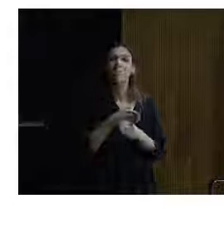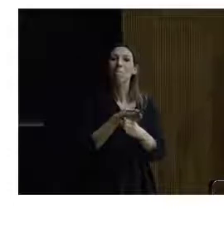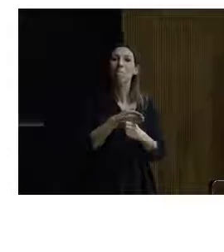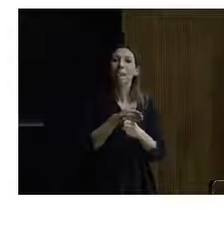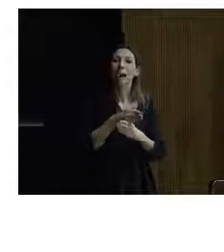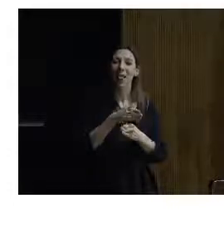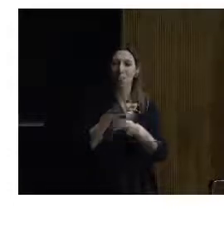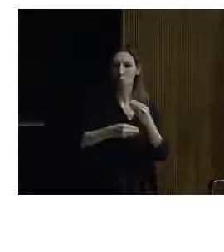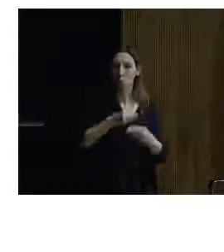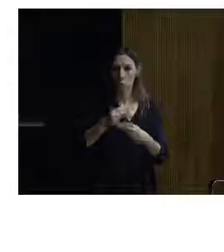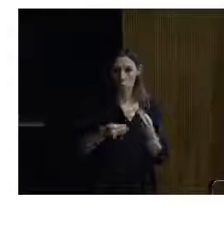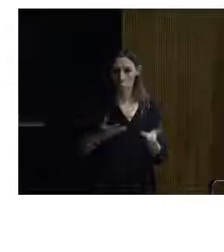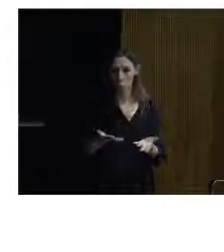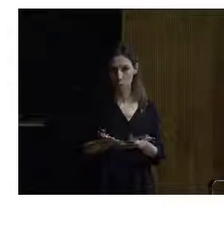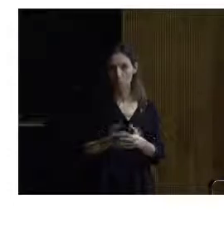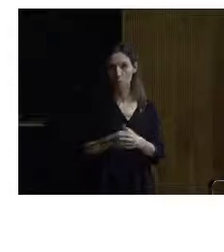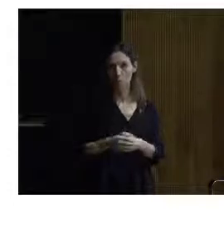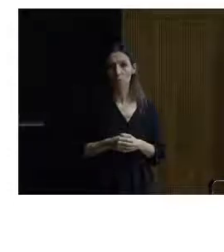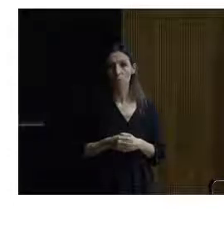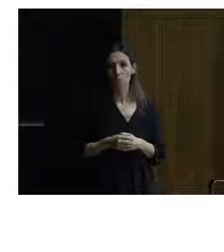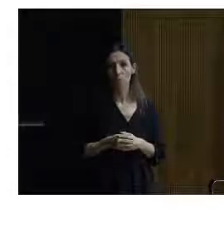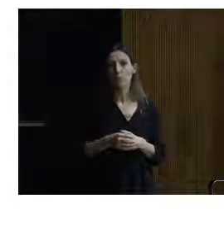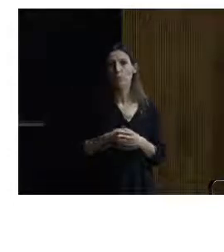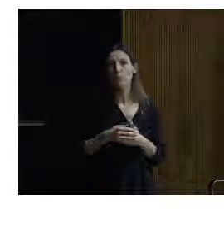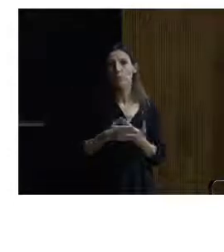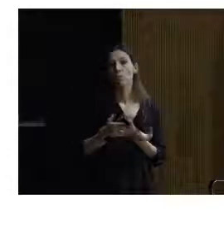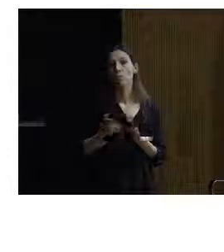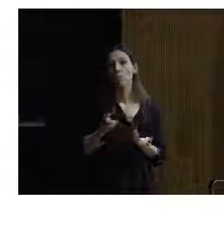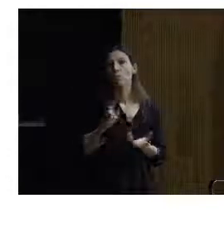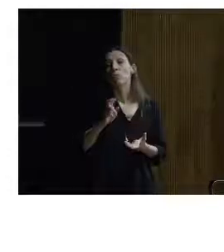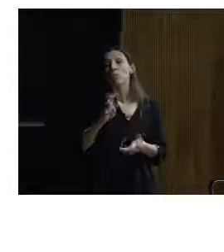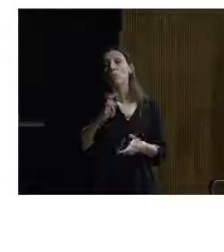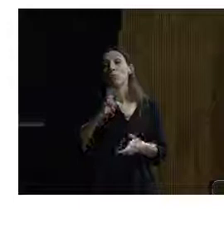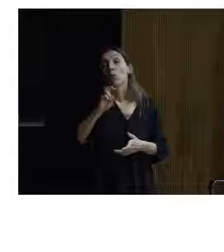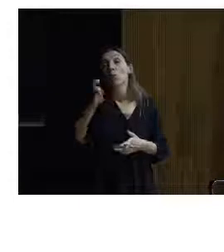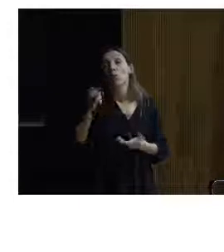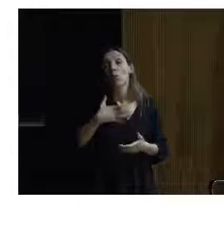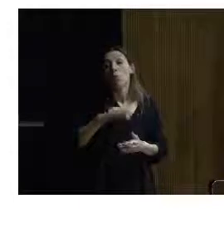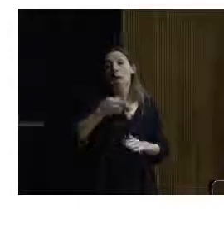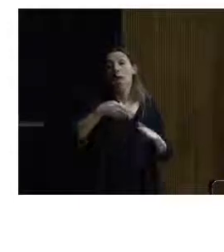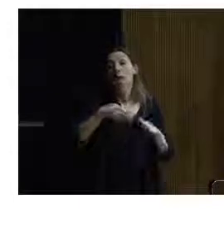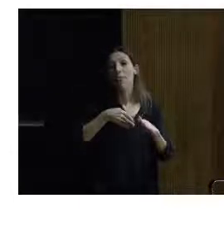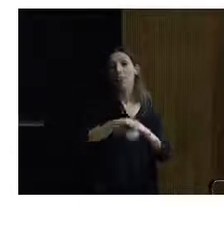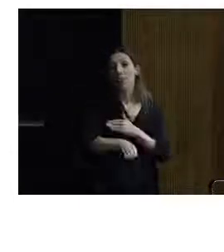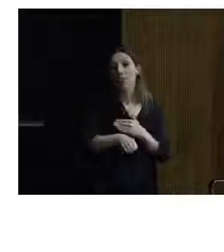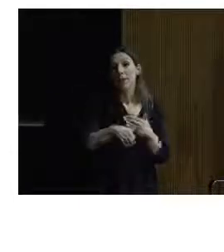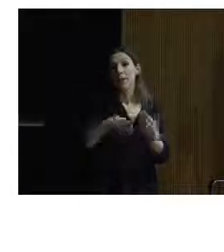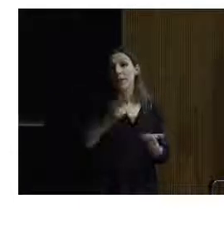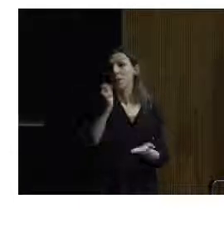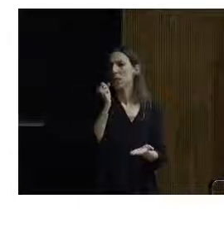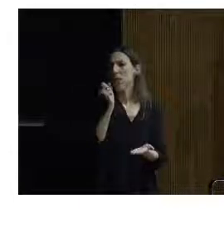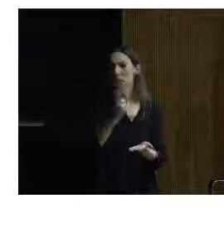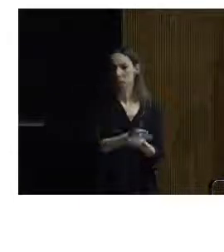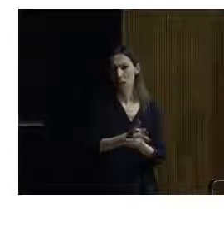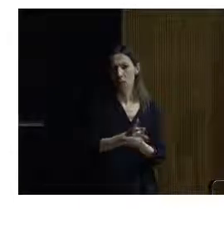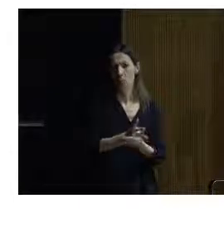es la iglesia de Casaseca de Las Chanas, en Zamora. En otras ocasiones, nos hemos encontrado con que la accesibilidad era un reto importante para